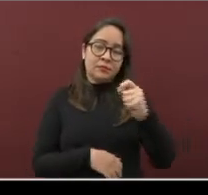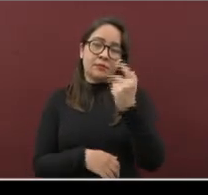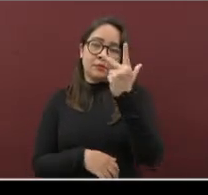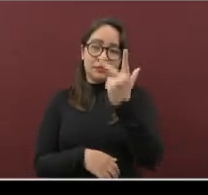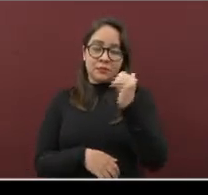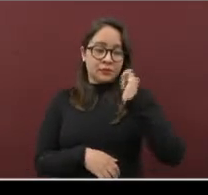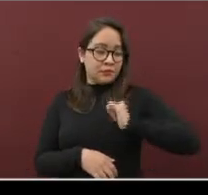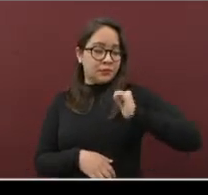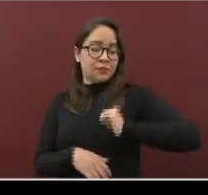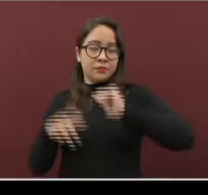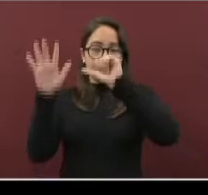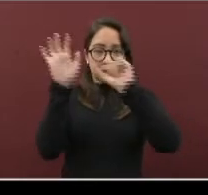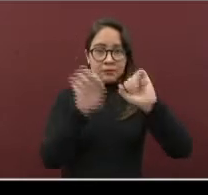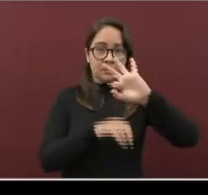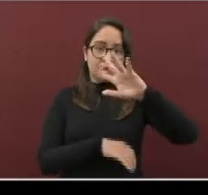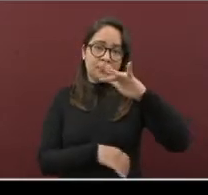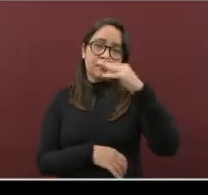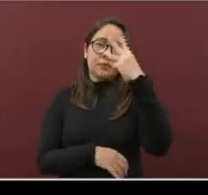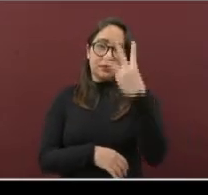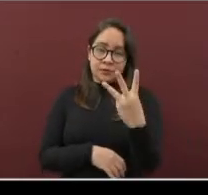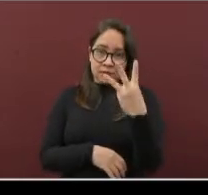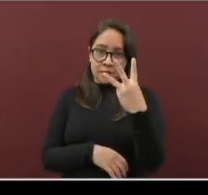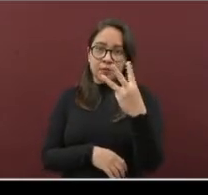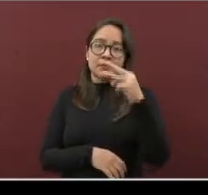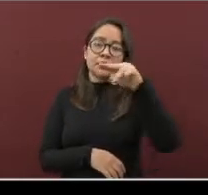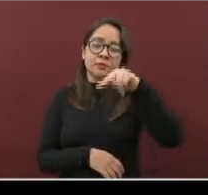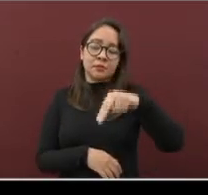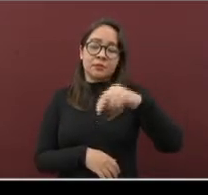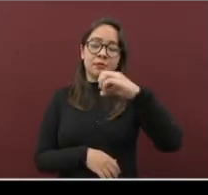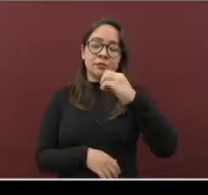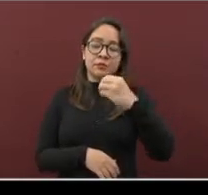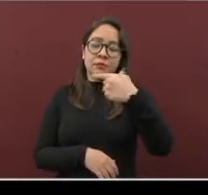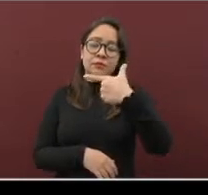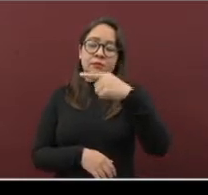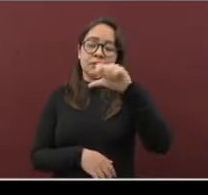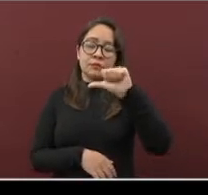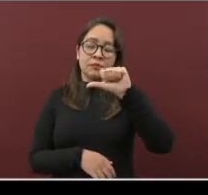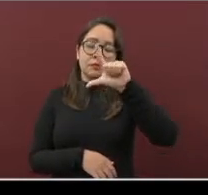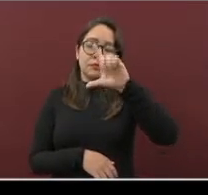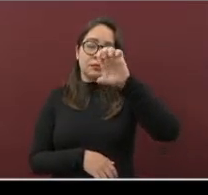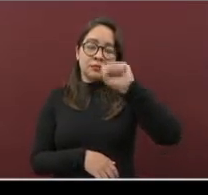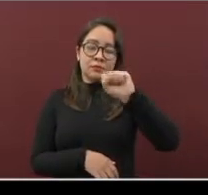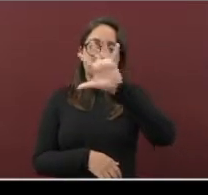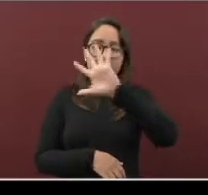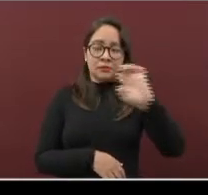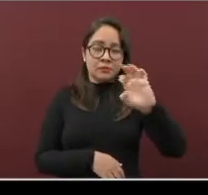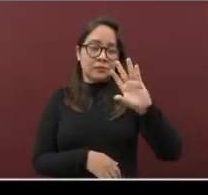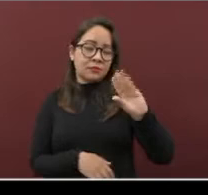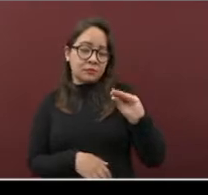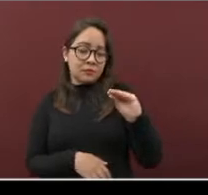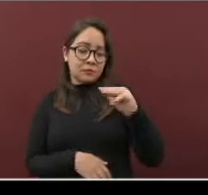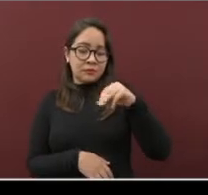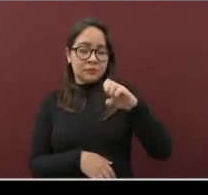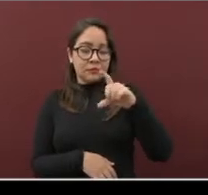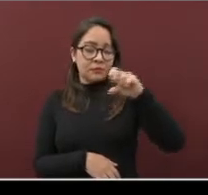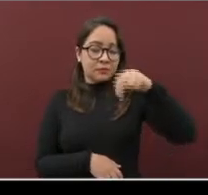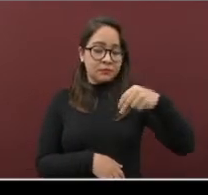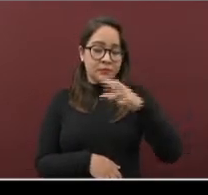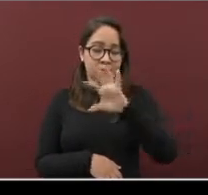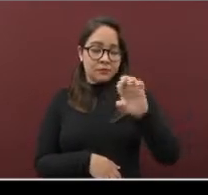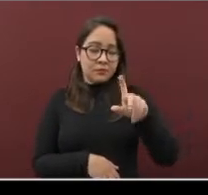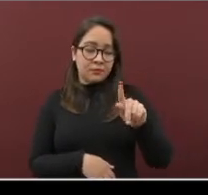Antigua, 653. Nogales, 590. Medellín, 577.